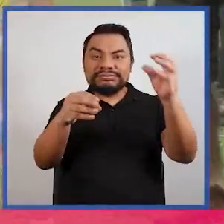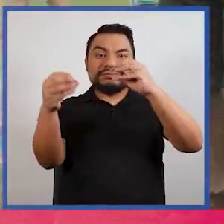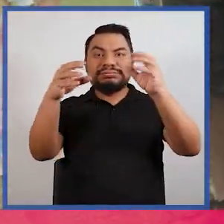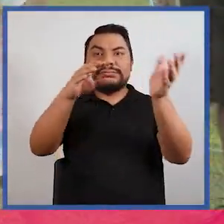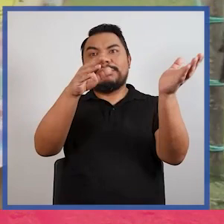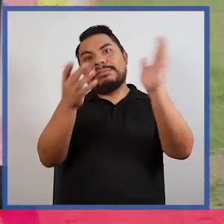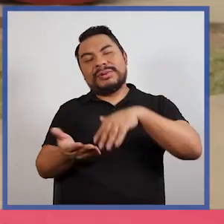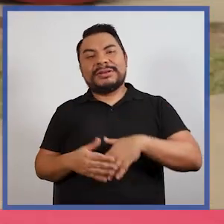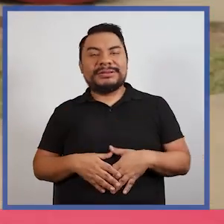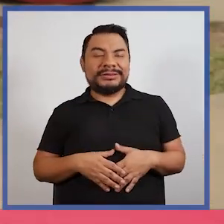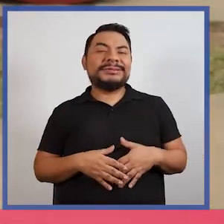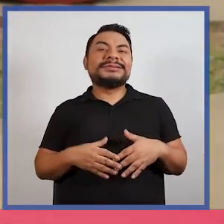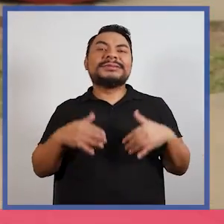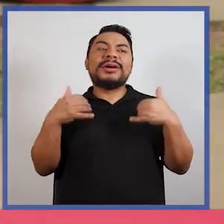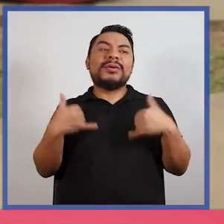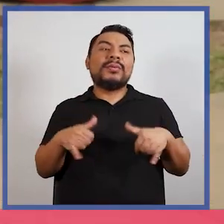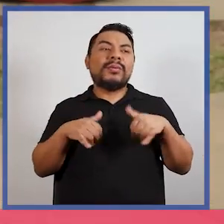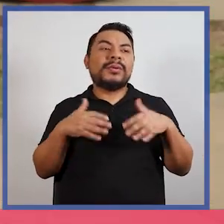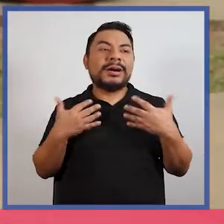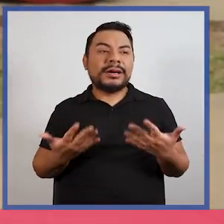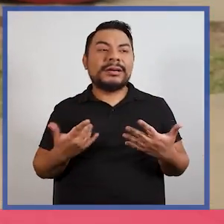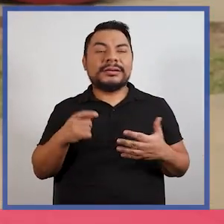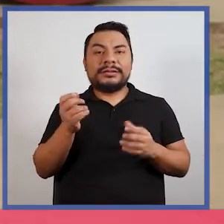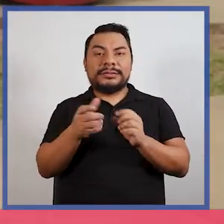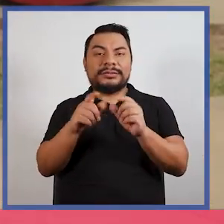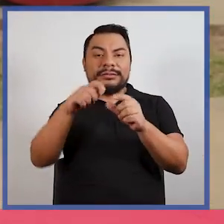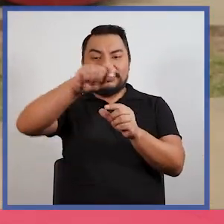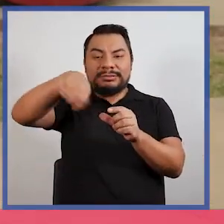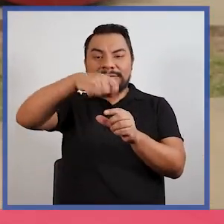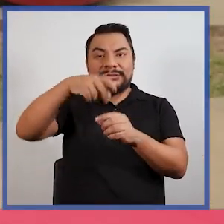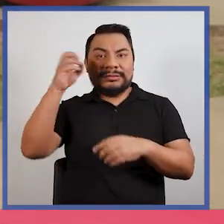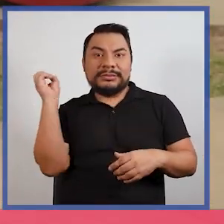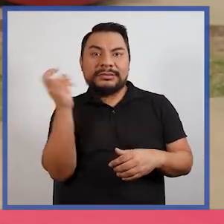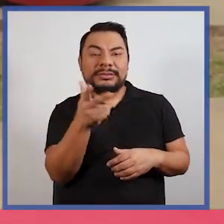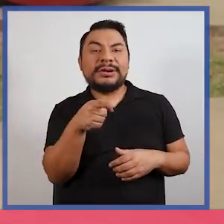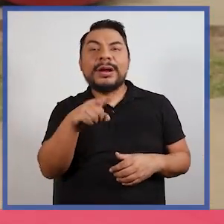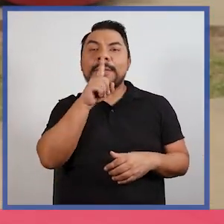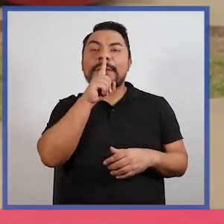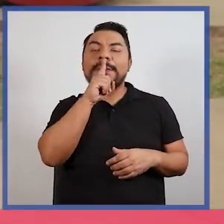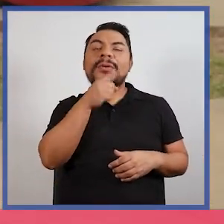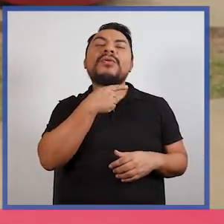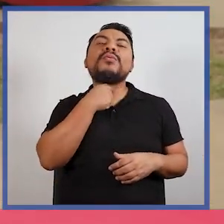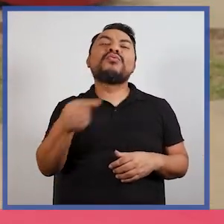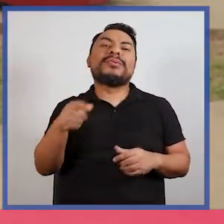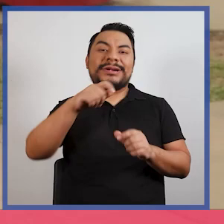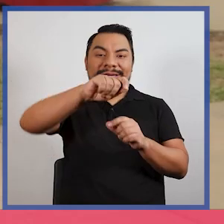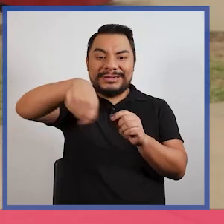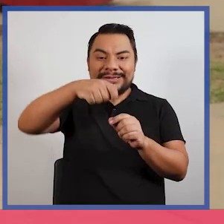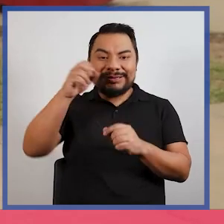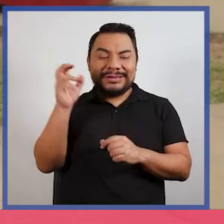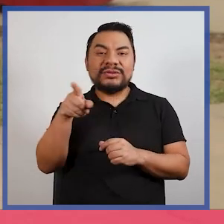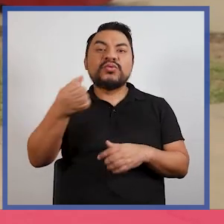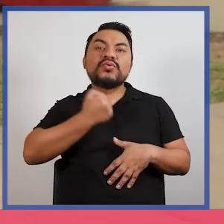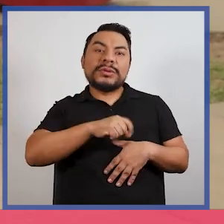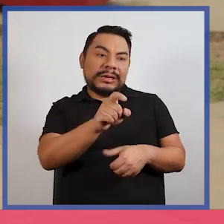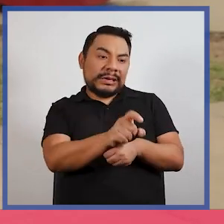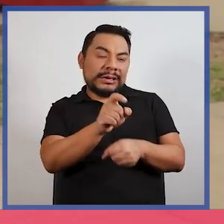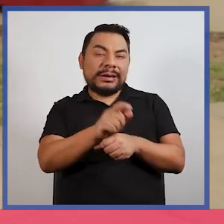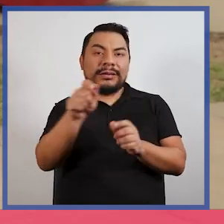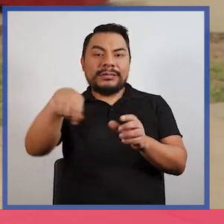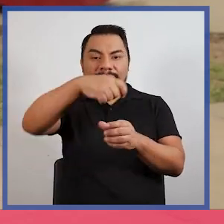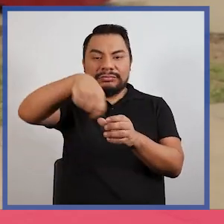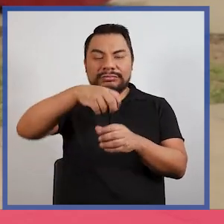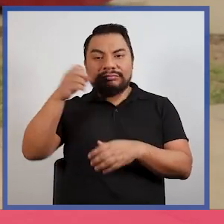traen su yenga, jugamos trompo, que les encanta a los papás, a los papás les encanta enseñarles a sus hijos